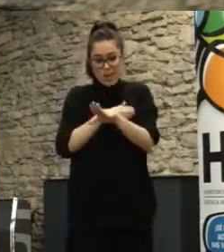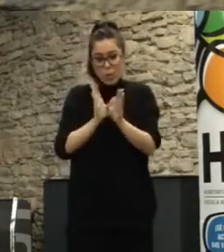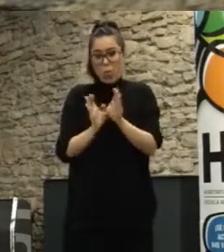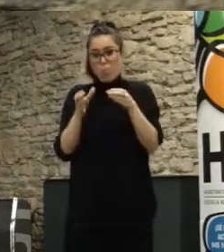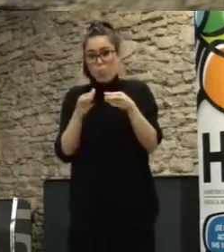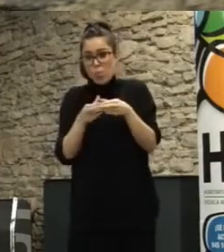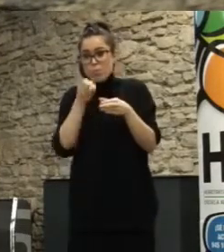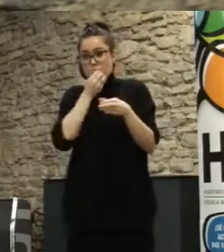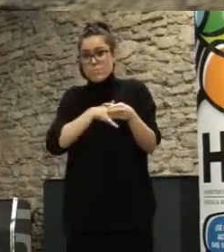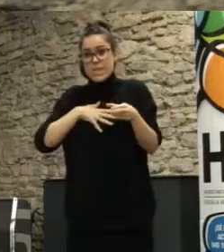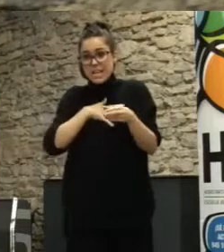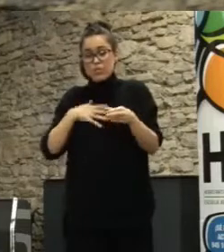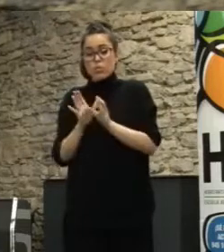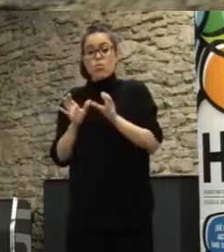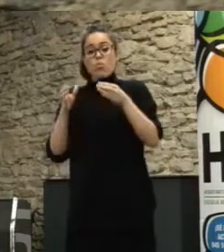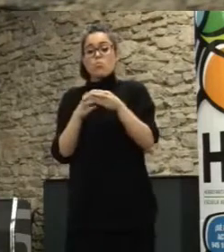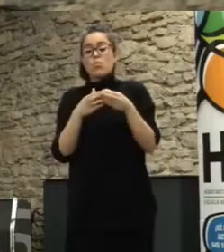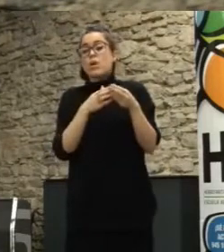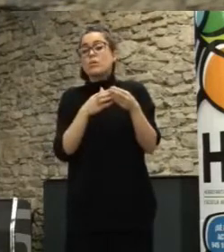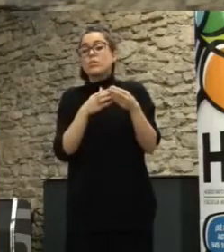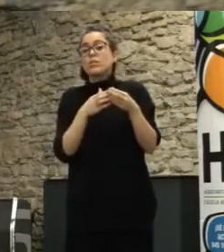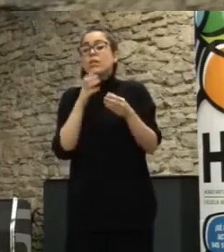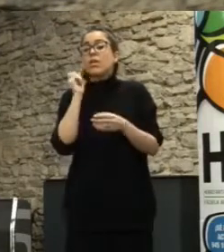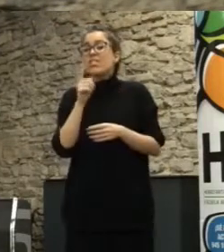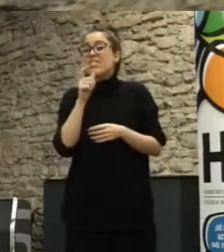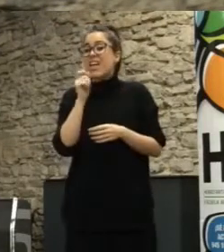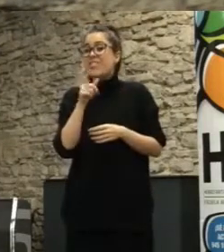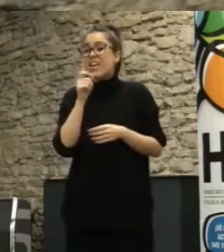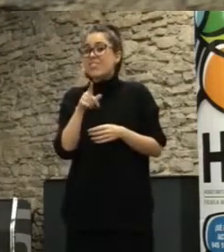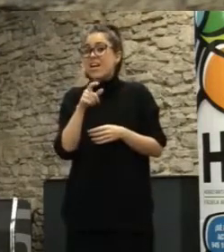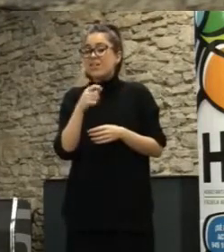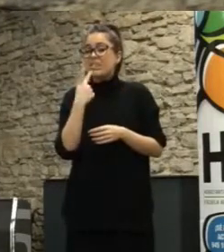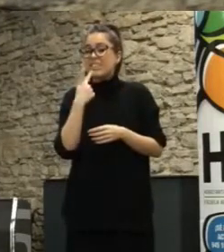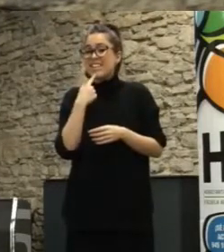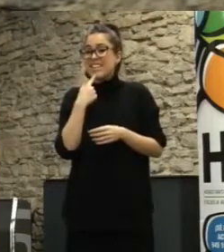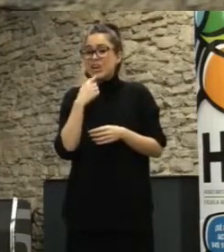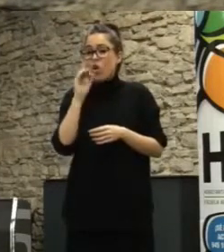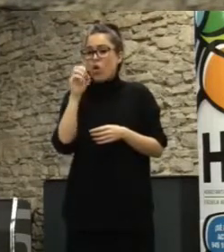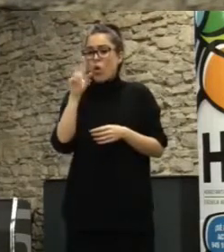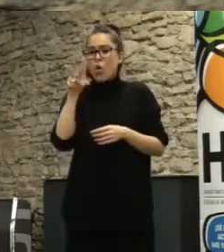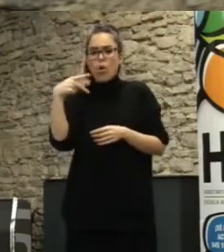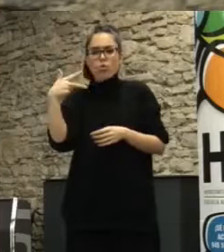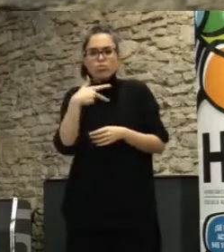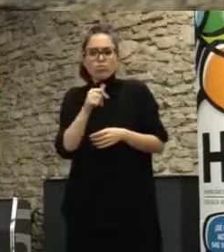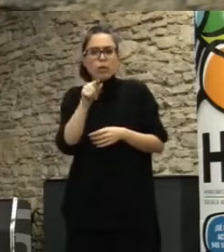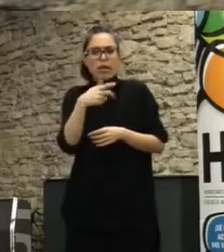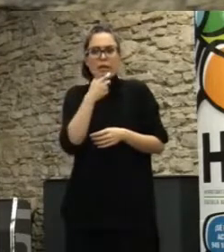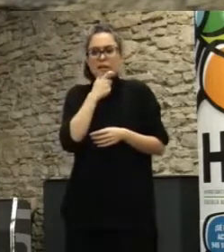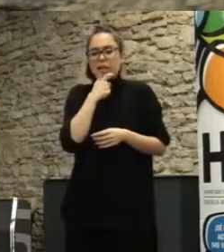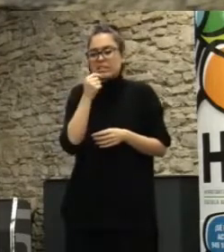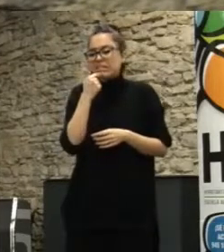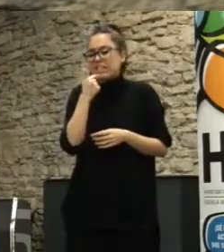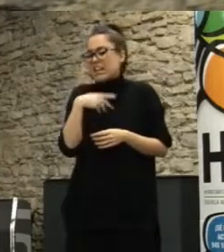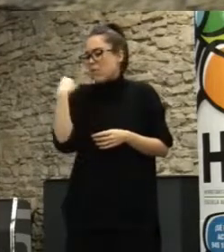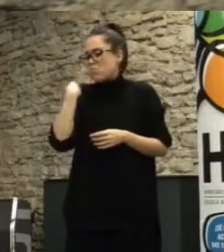hay toda una serie de personajes que dicen que los commons del inglés no son igual al procomún en español que los commons la tragedia de los